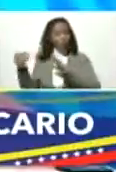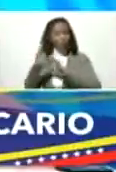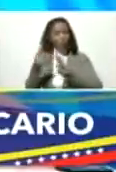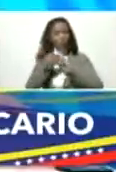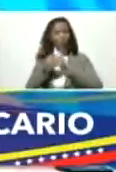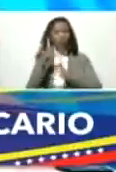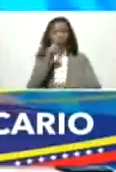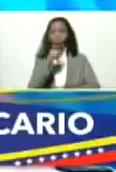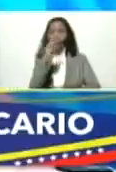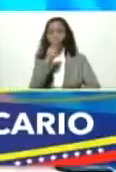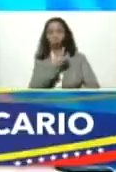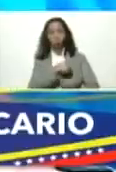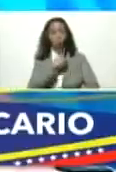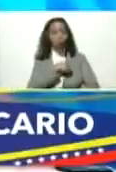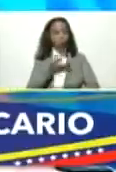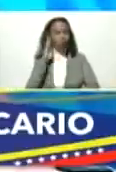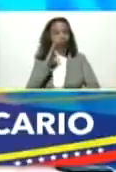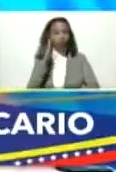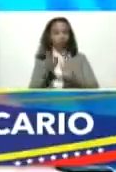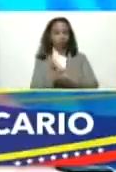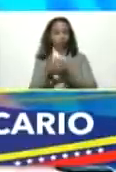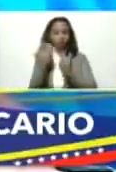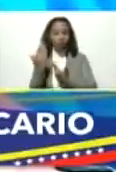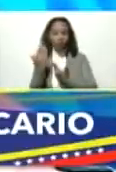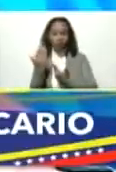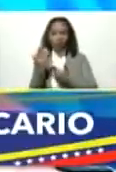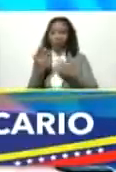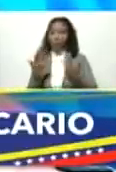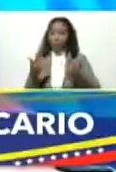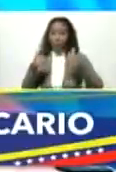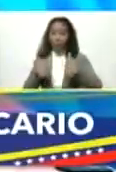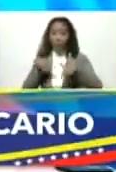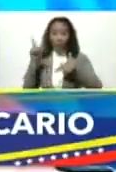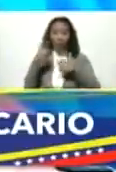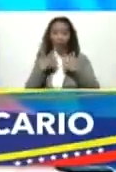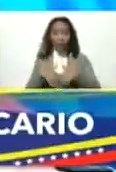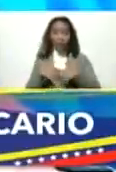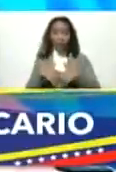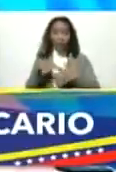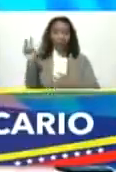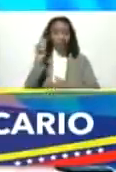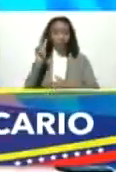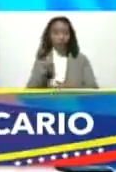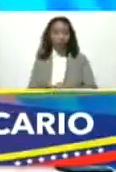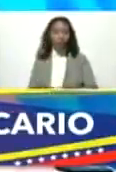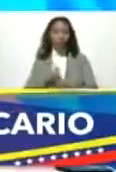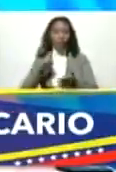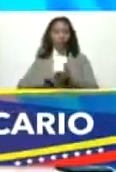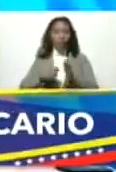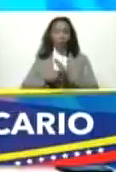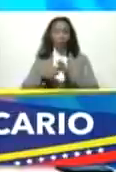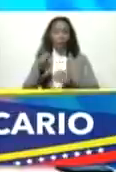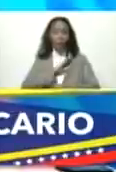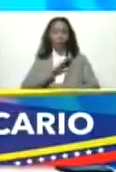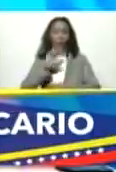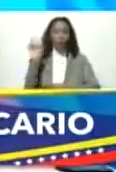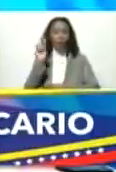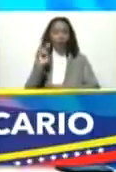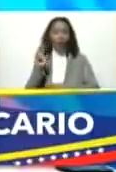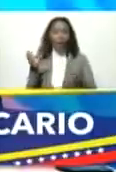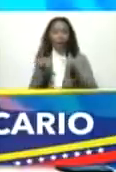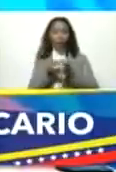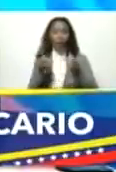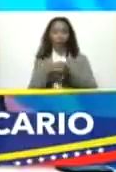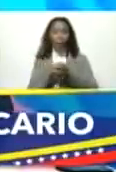inmorales criminales y es con las empresas venezolanas tecnología venezolana y la clase